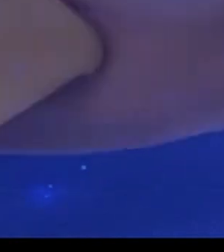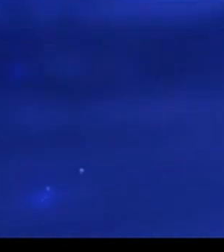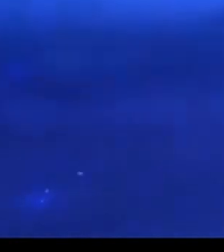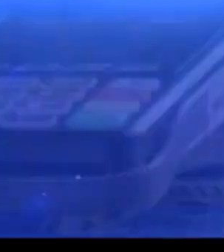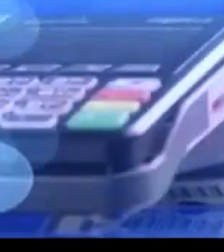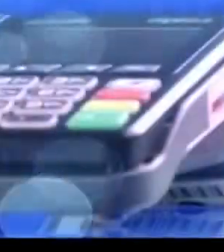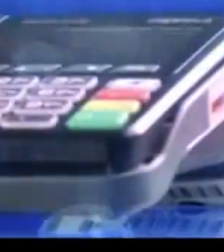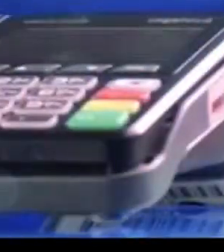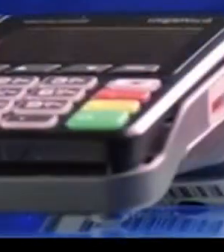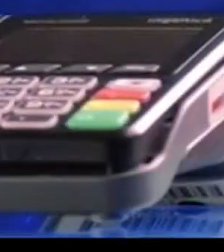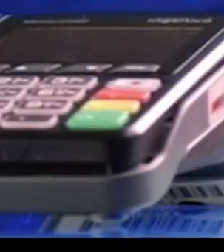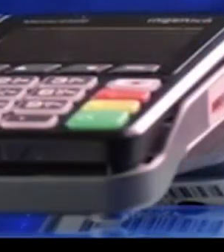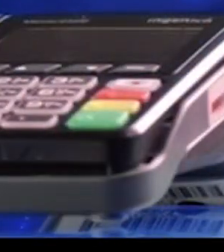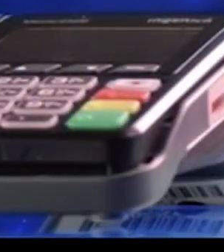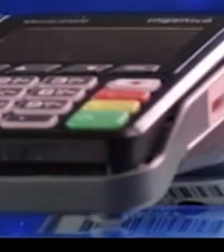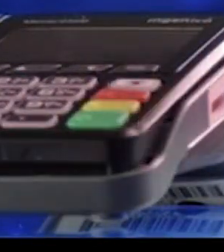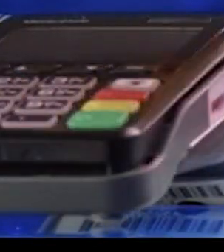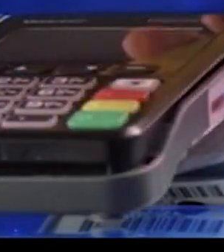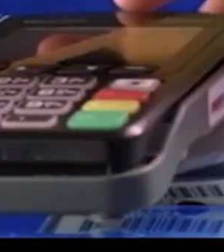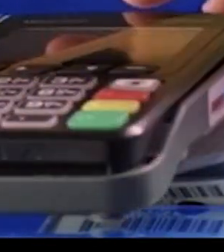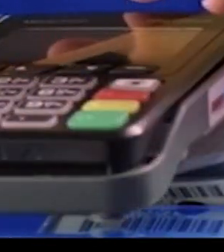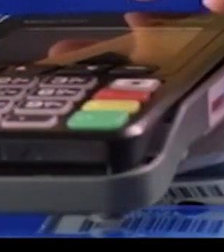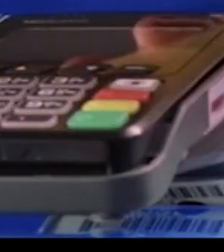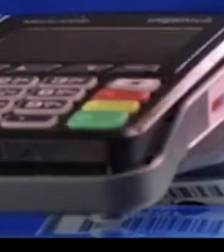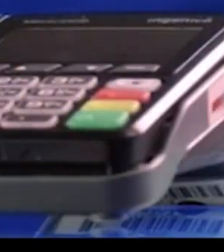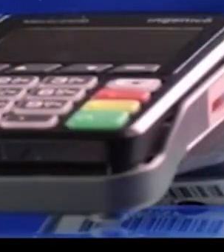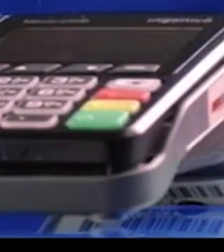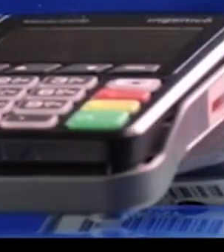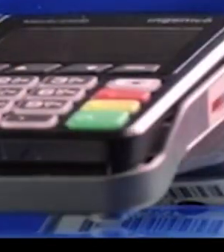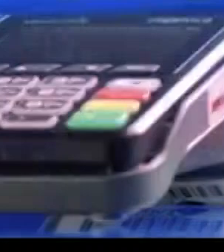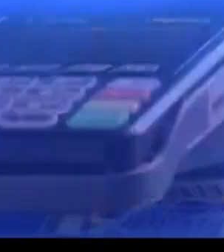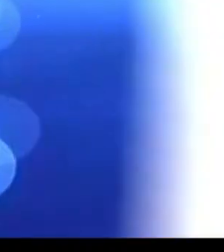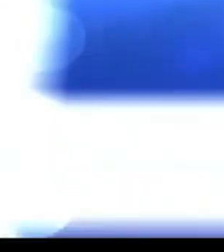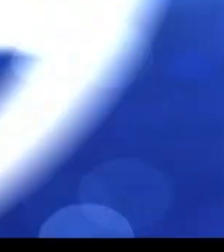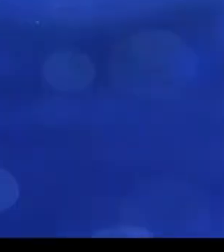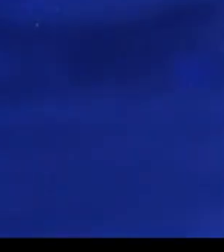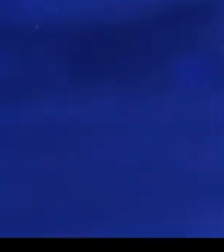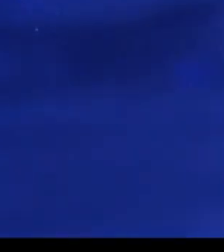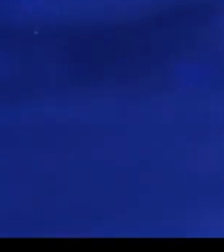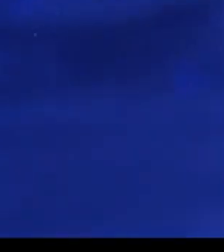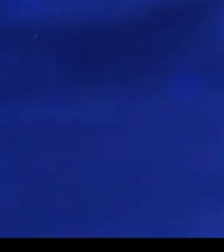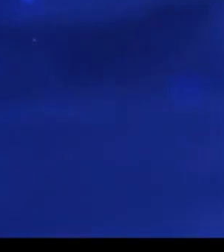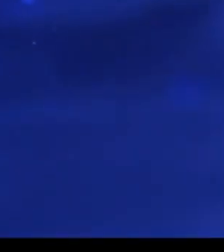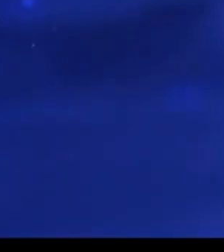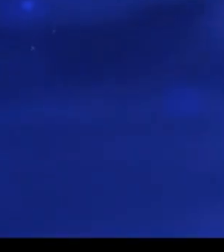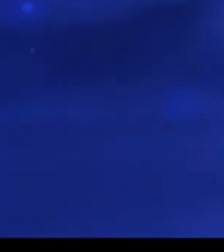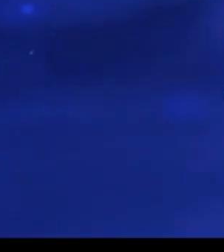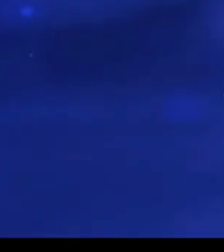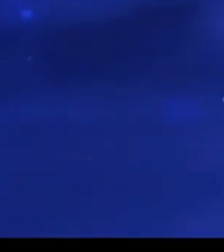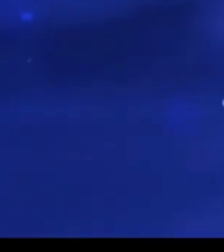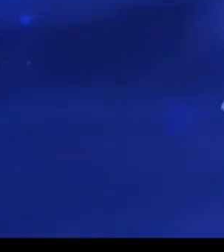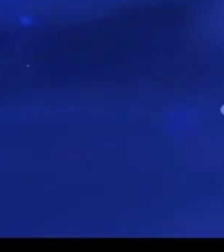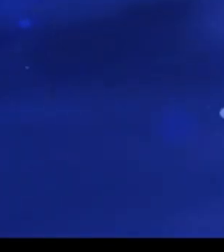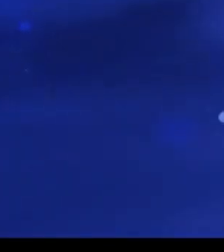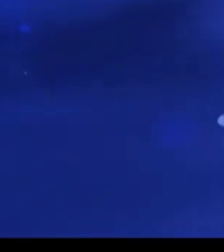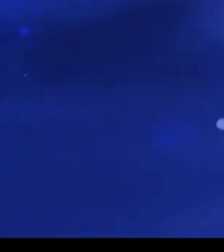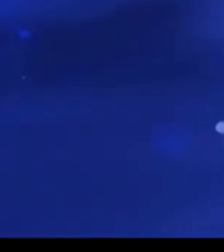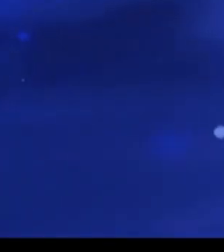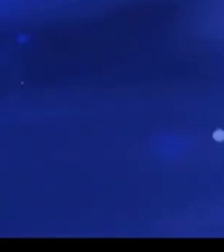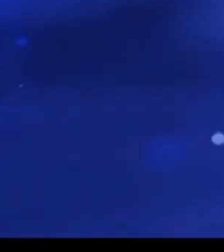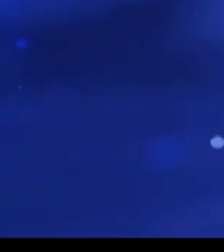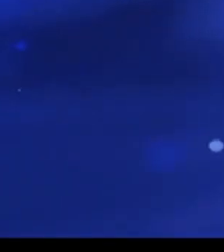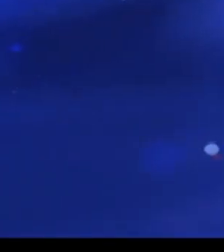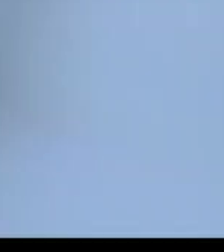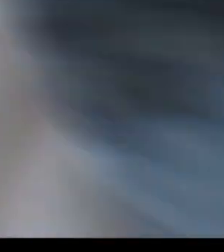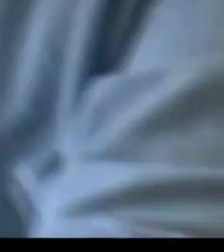BCR de forma rápida y fácil sin contacto solicitelos a través de banco bcr punto com y en